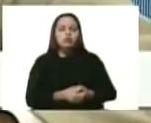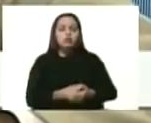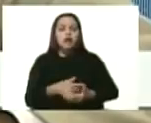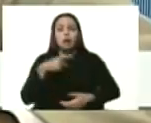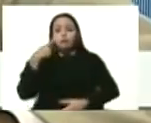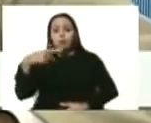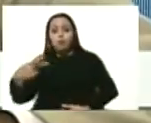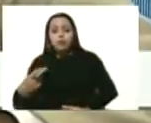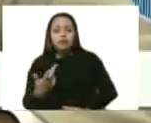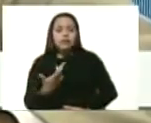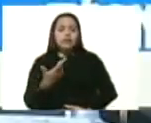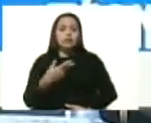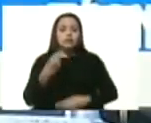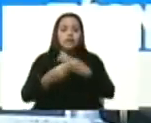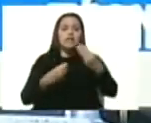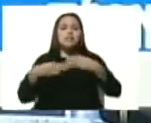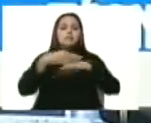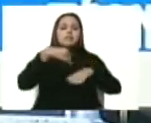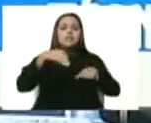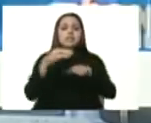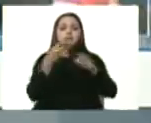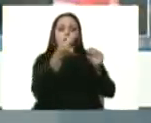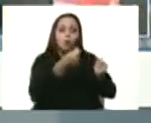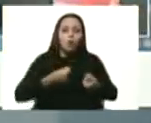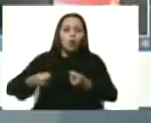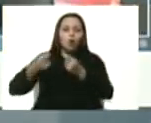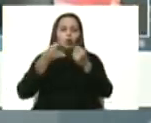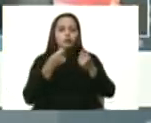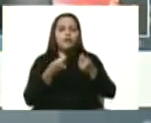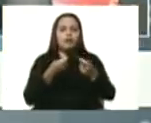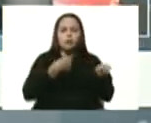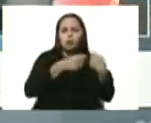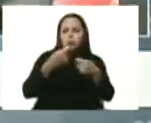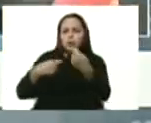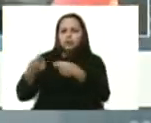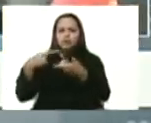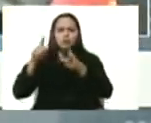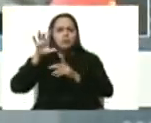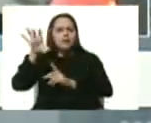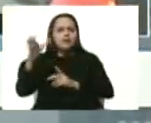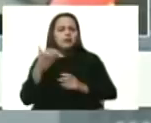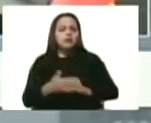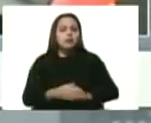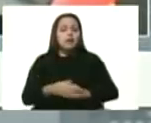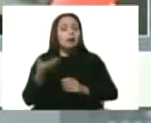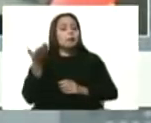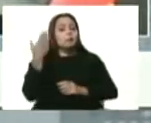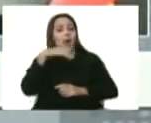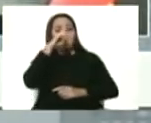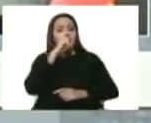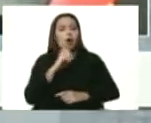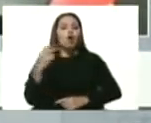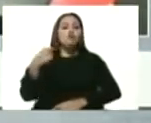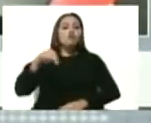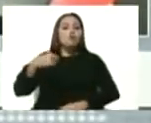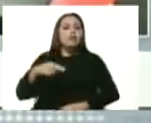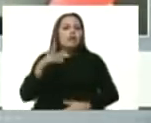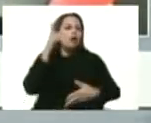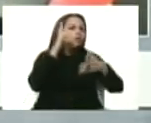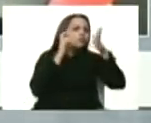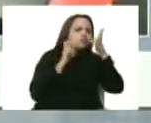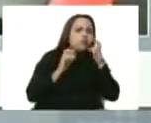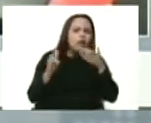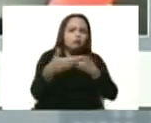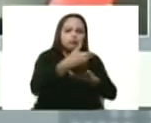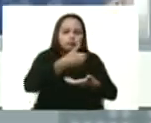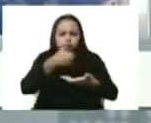desde el Ministerio de Economía, Finanzas, Comercio Exterior, desde noviembre del año pasado, escuchando a las asociaciones, a